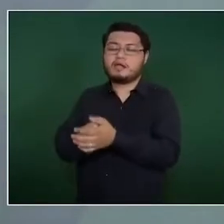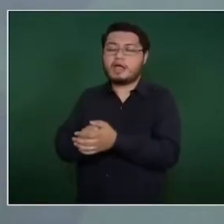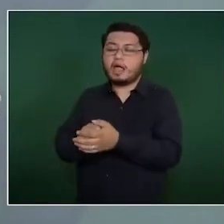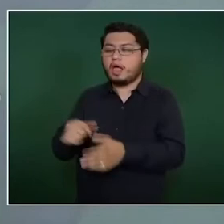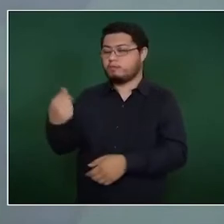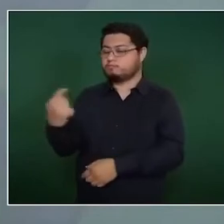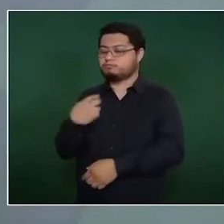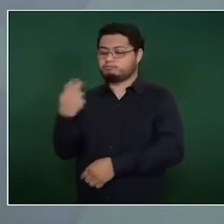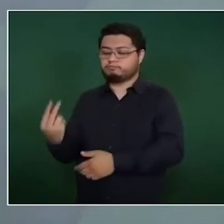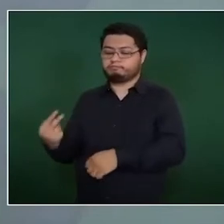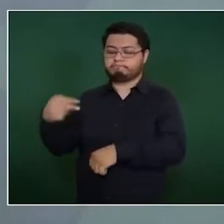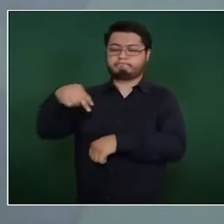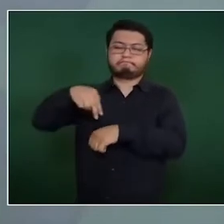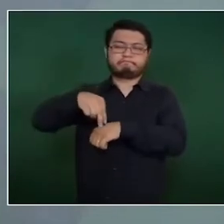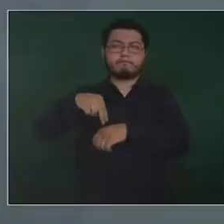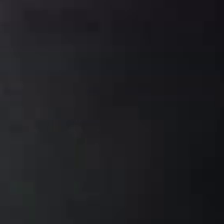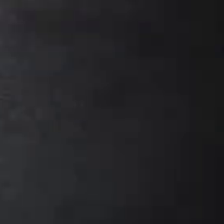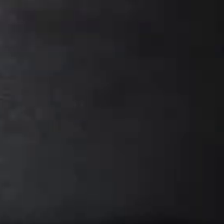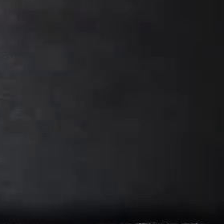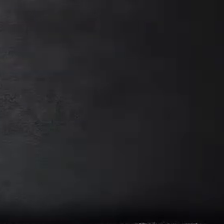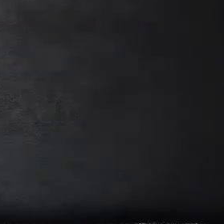en contra.